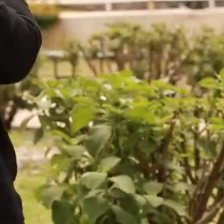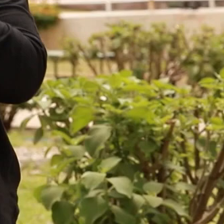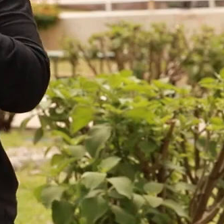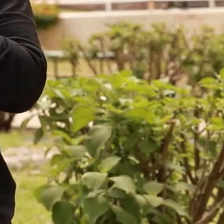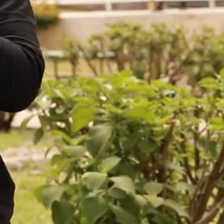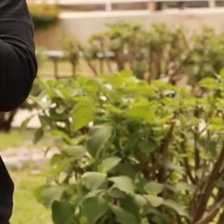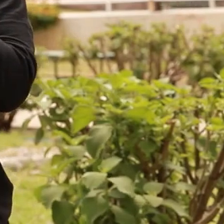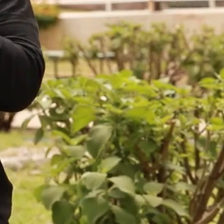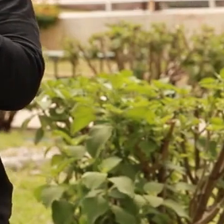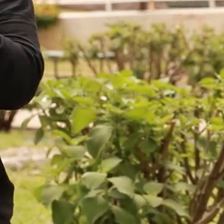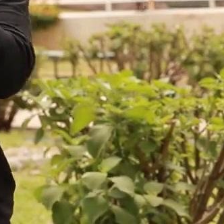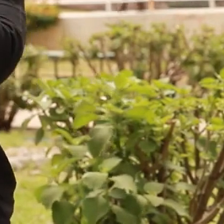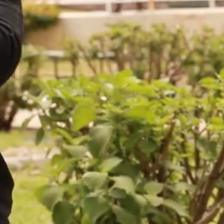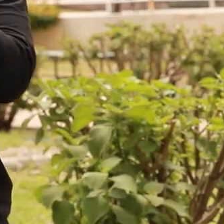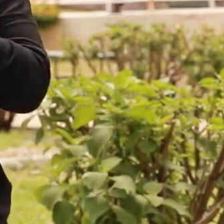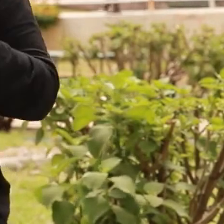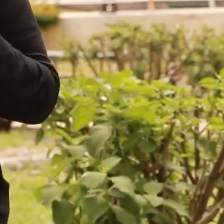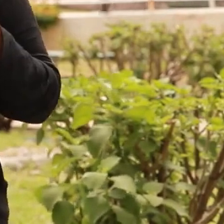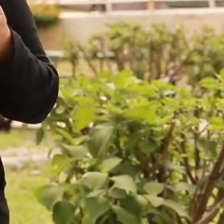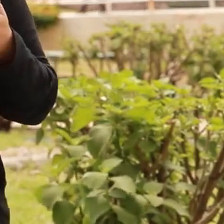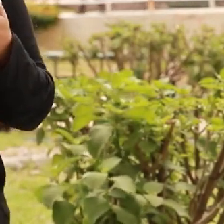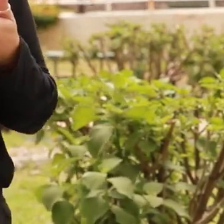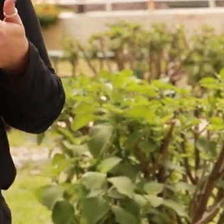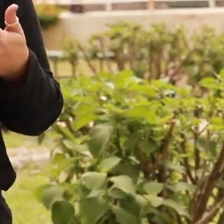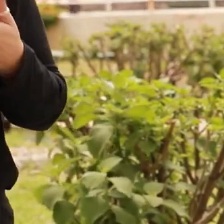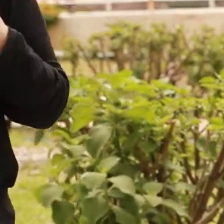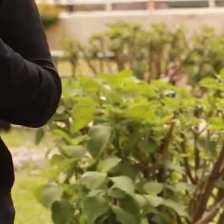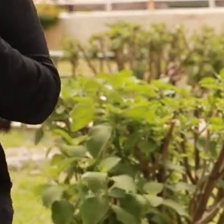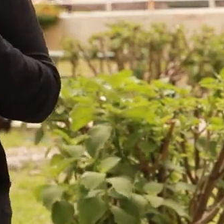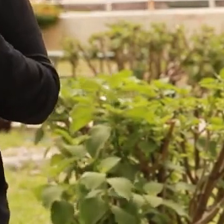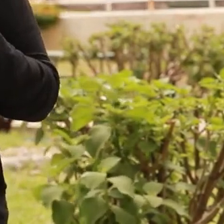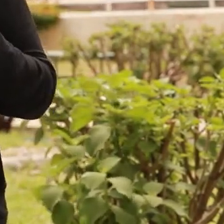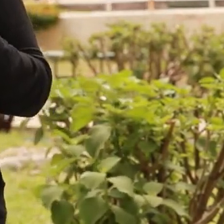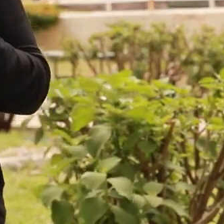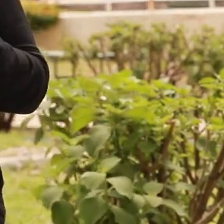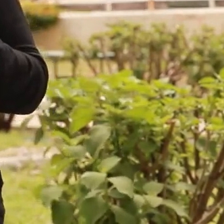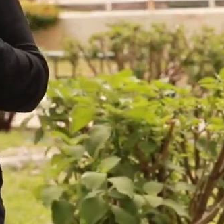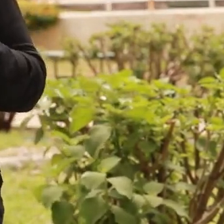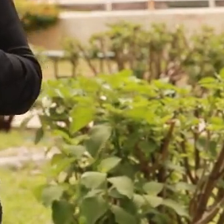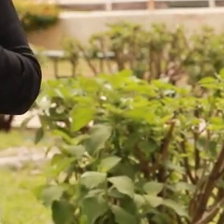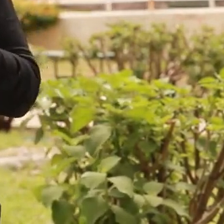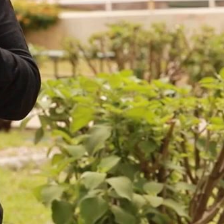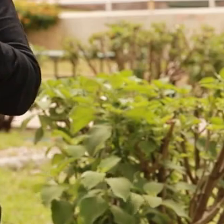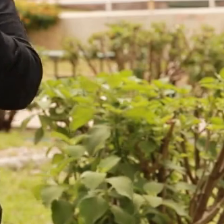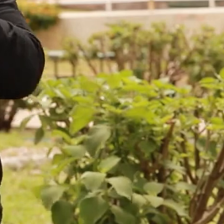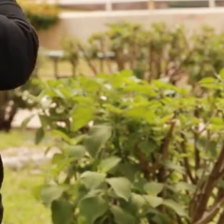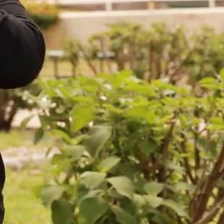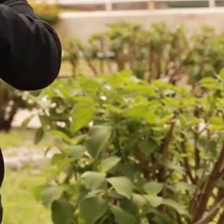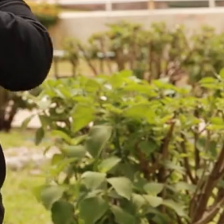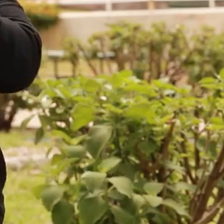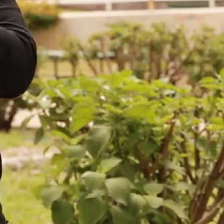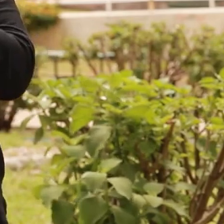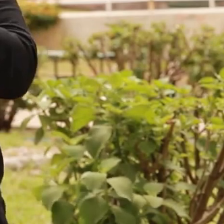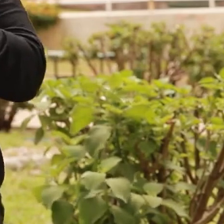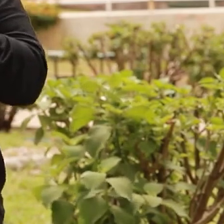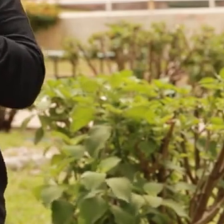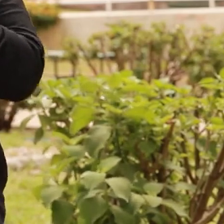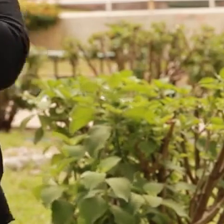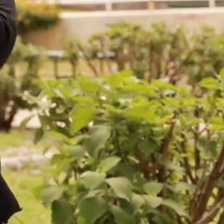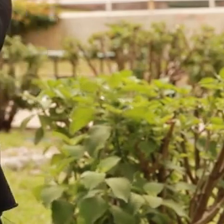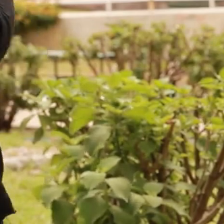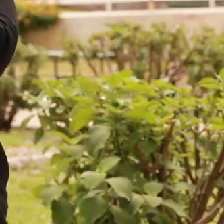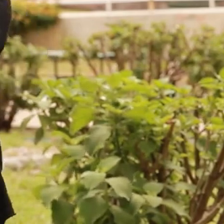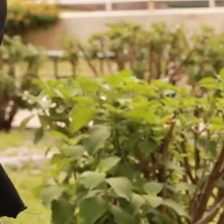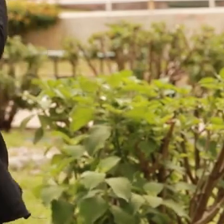El trato adecuado es mirarme de frente. Si algunas personas no saben que soy sorda, pueden comunicarse a través de un